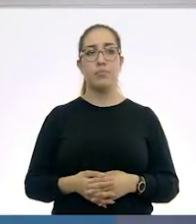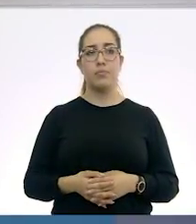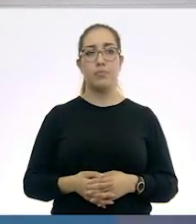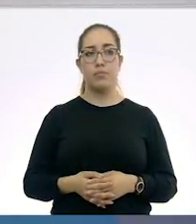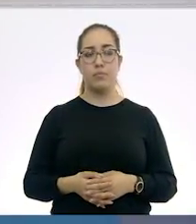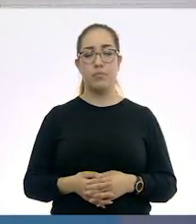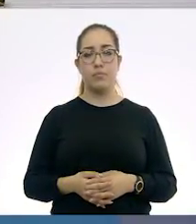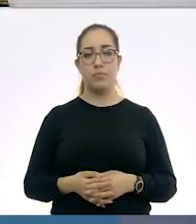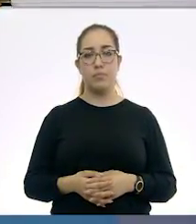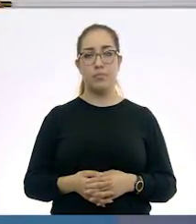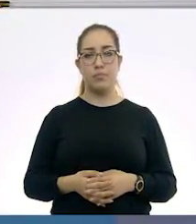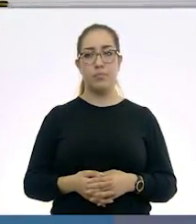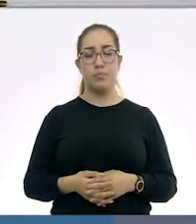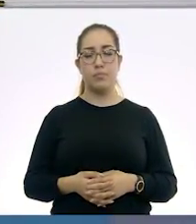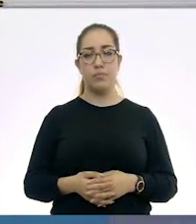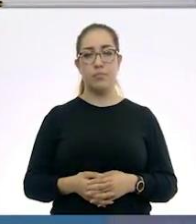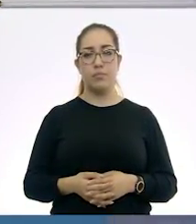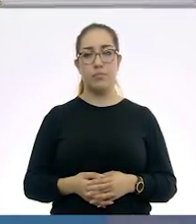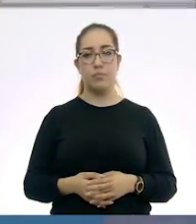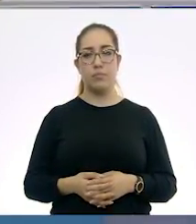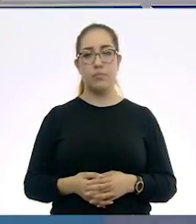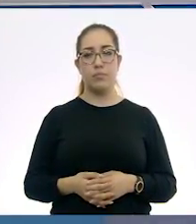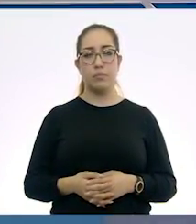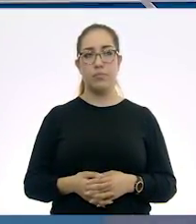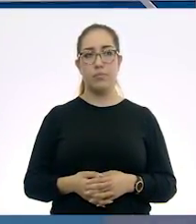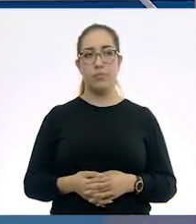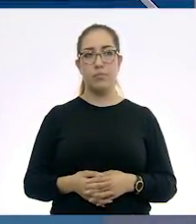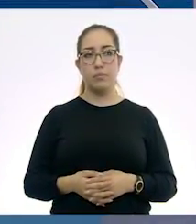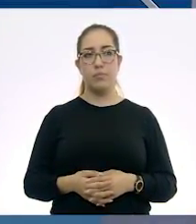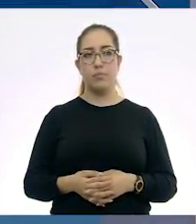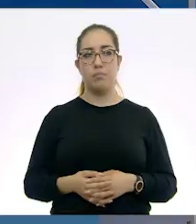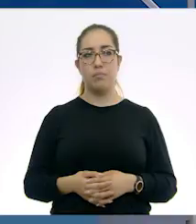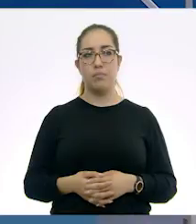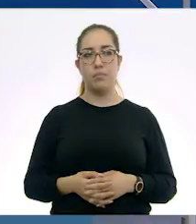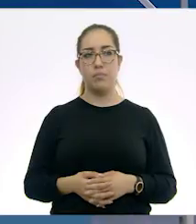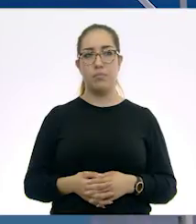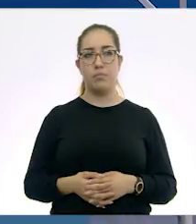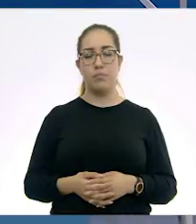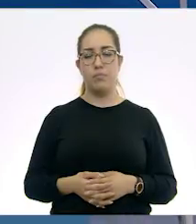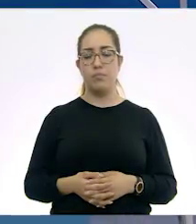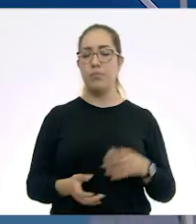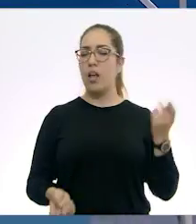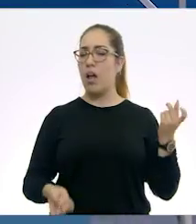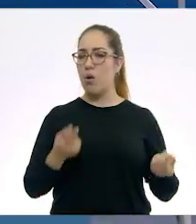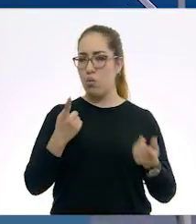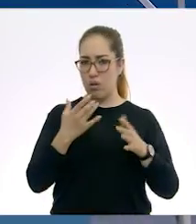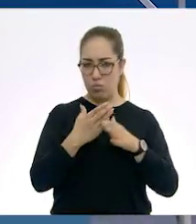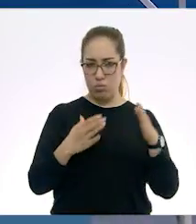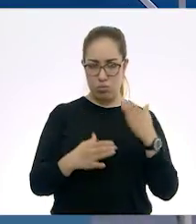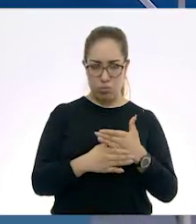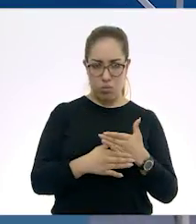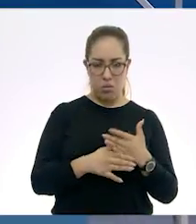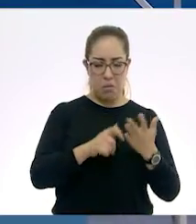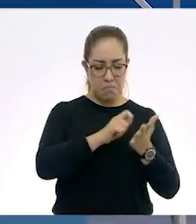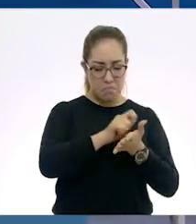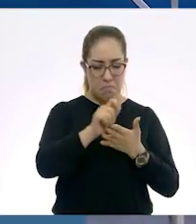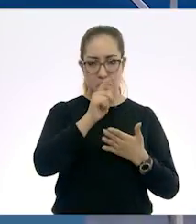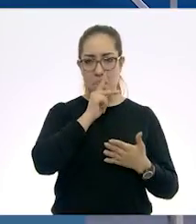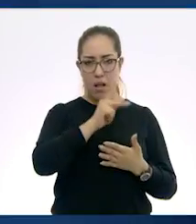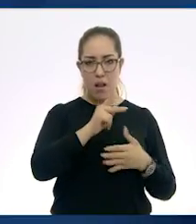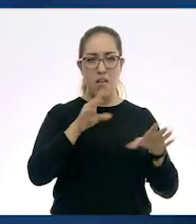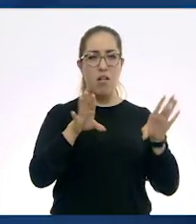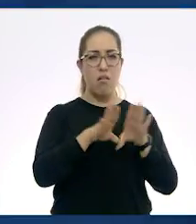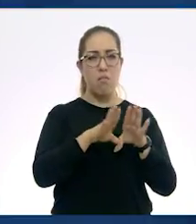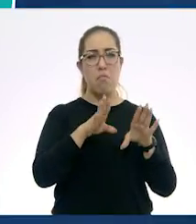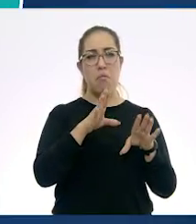sea más conveniente y les quepa, algunas pueden poner como cosas en común, elementos en común, rasgos en común que